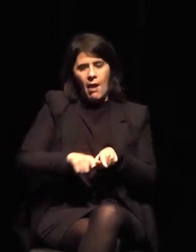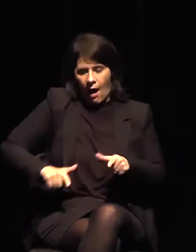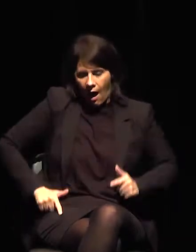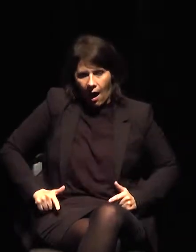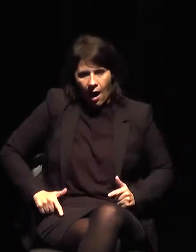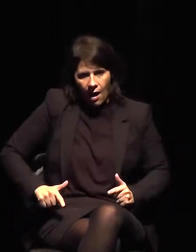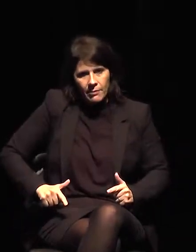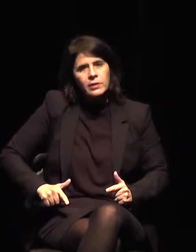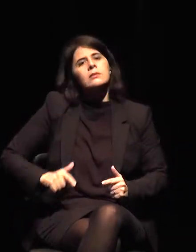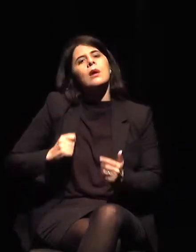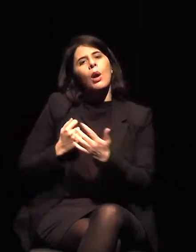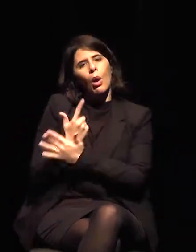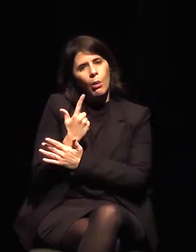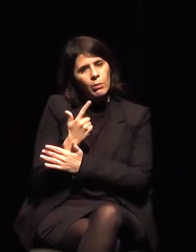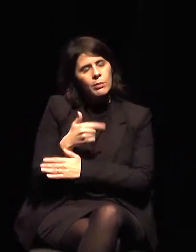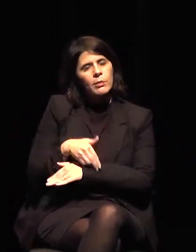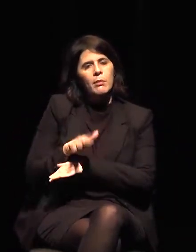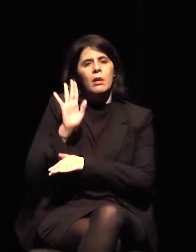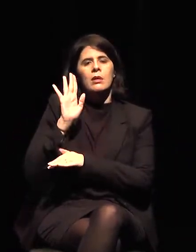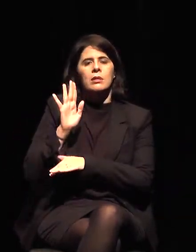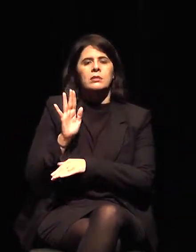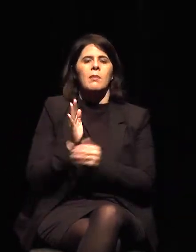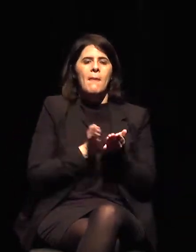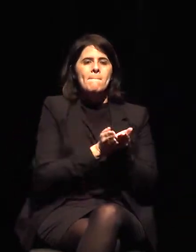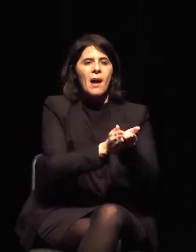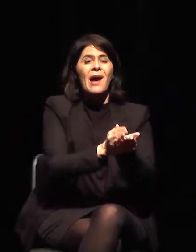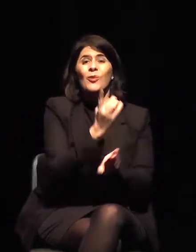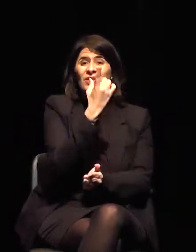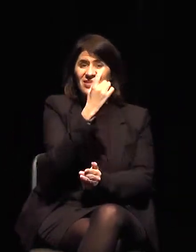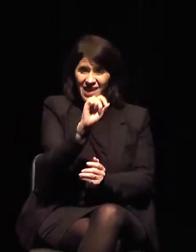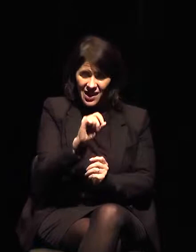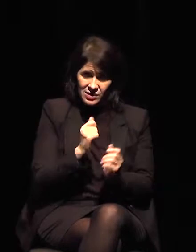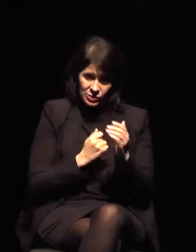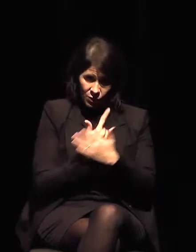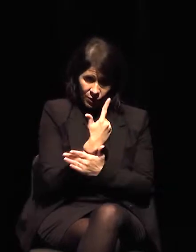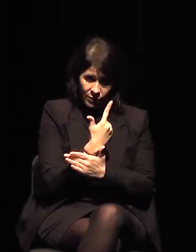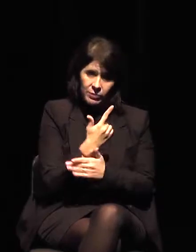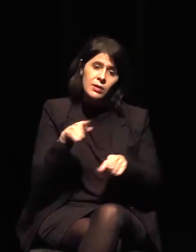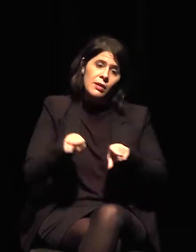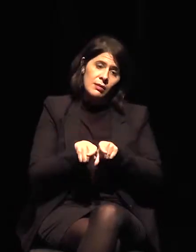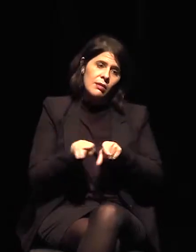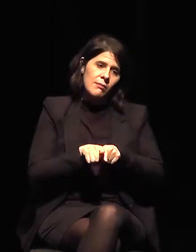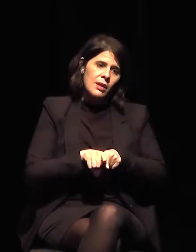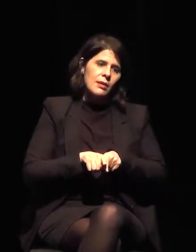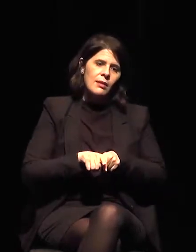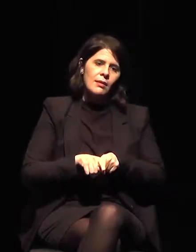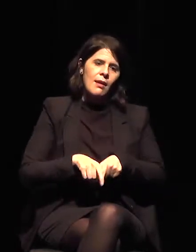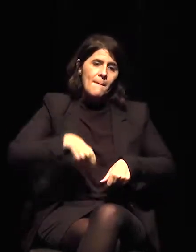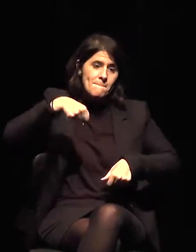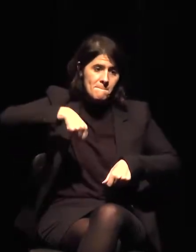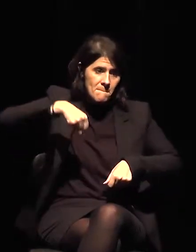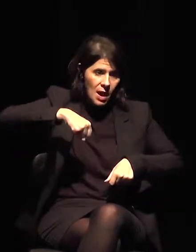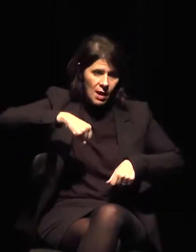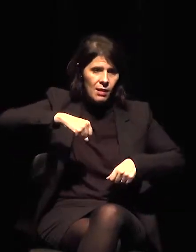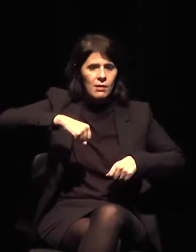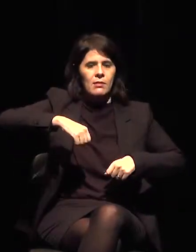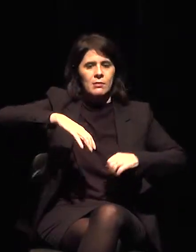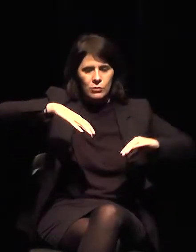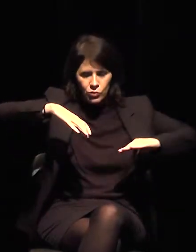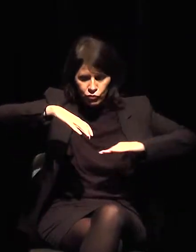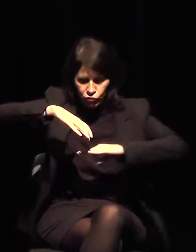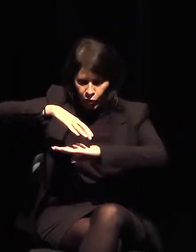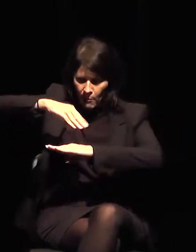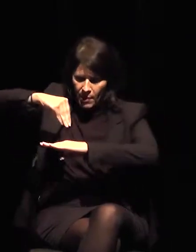101 escáneres de equipaje, de los cuales 11 móviles de alta resolución, 25